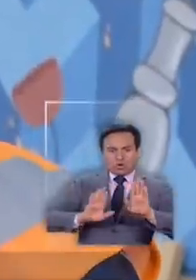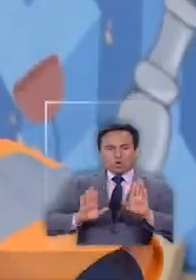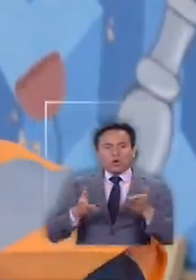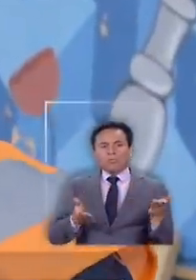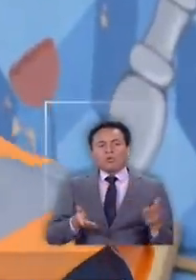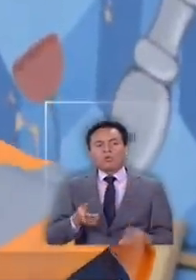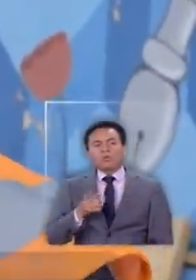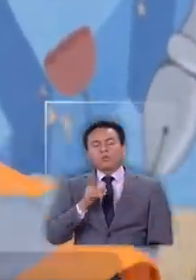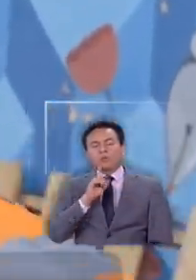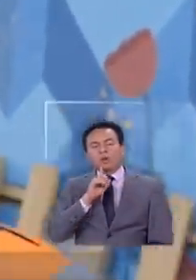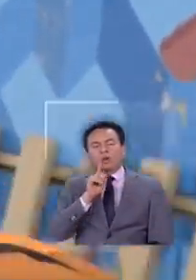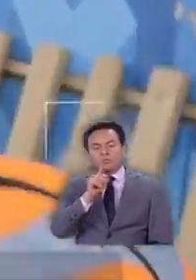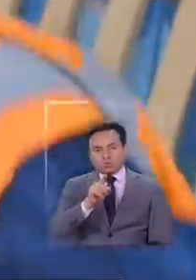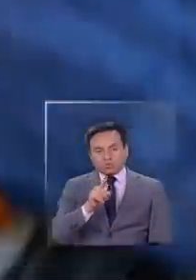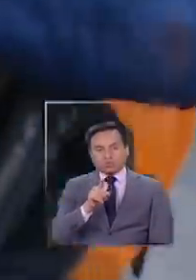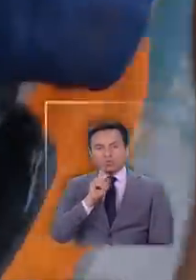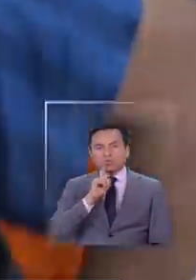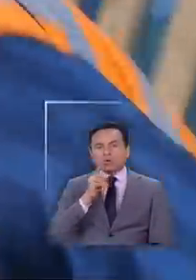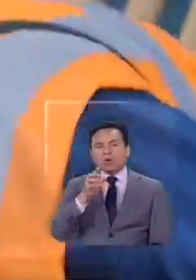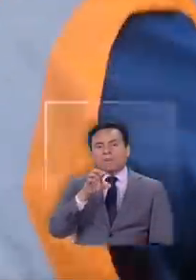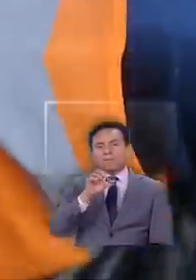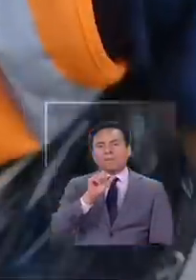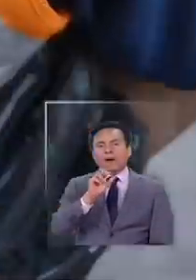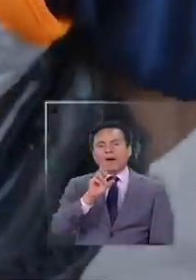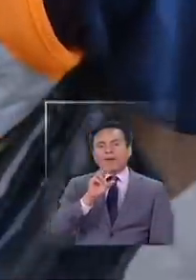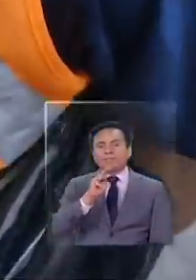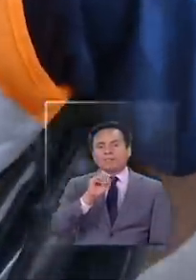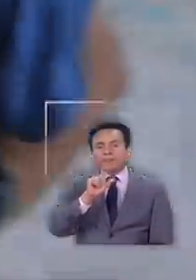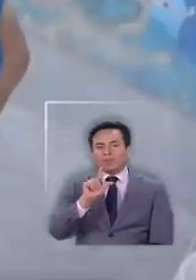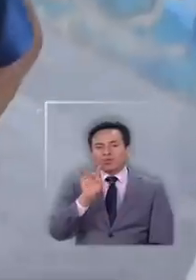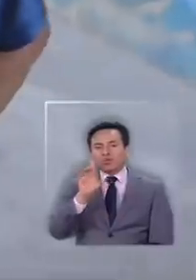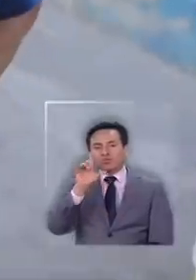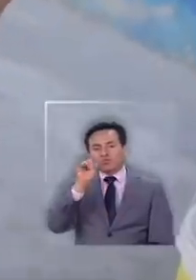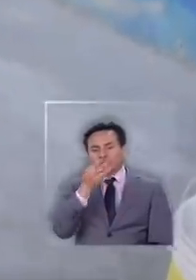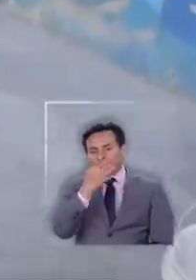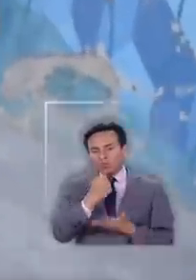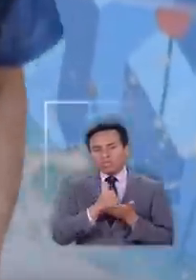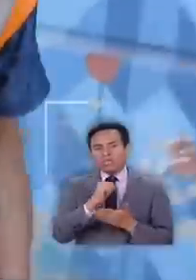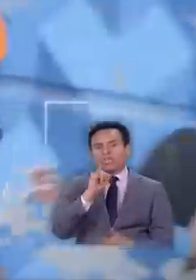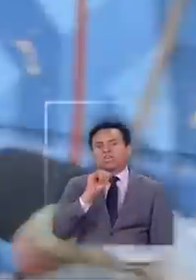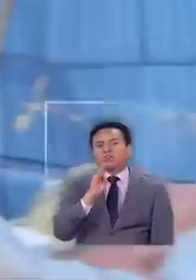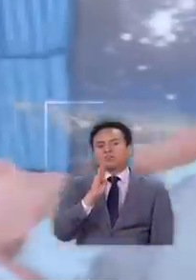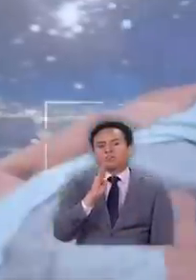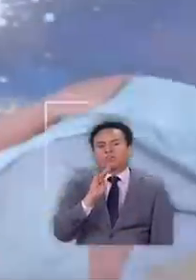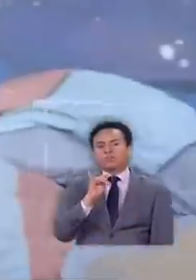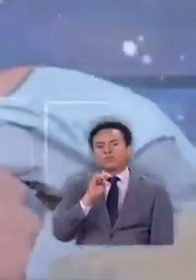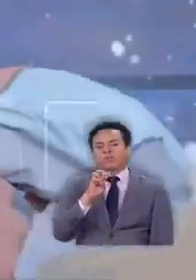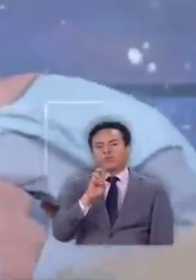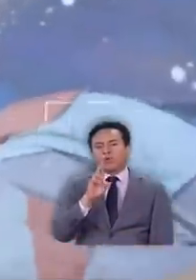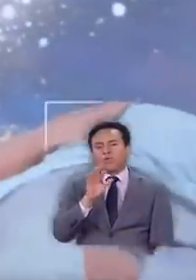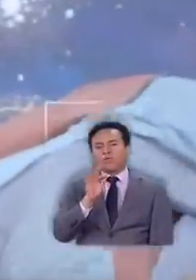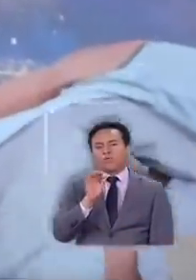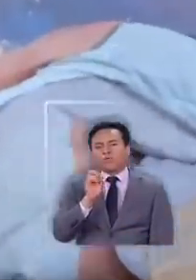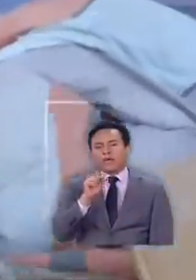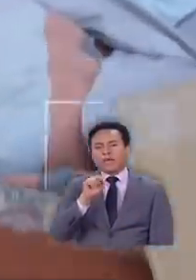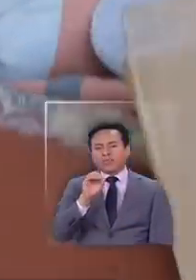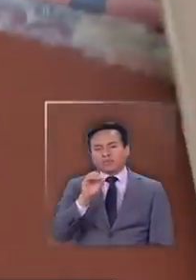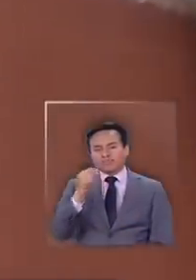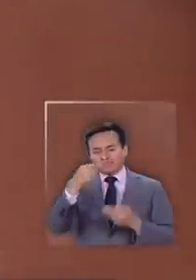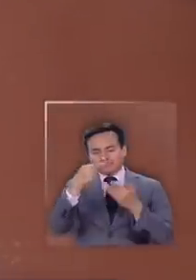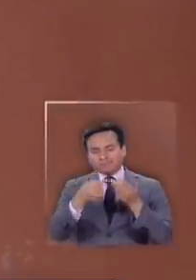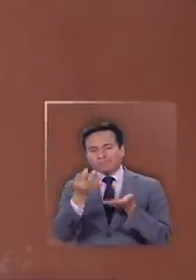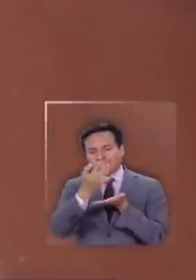tomo tomo paracetamol ubrufeno puro remedio así tomo ya